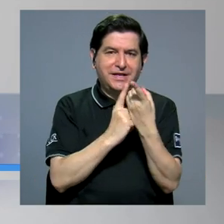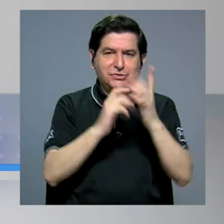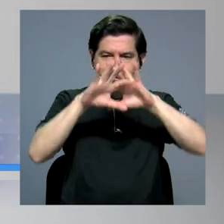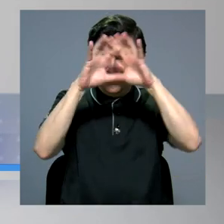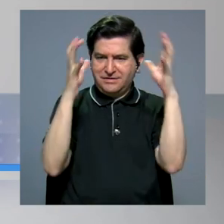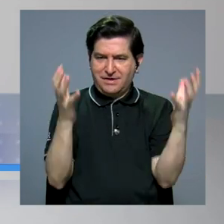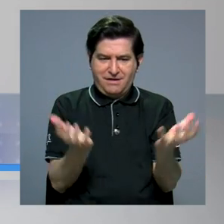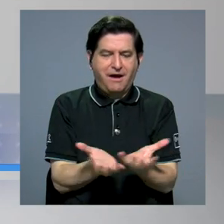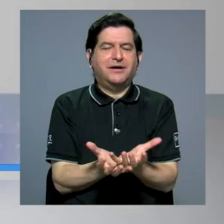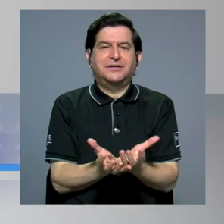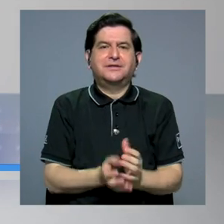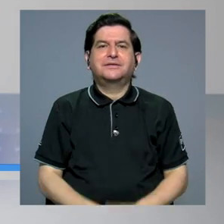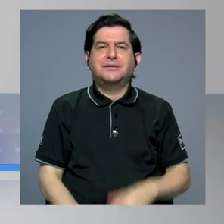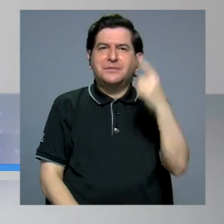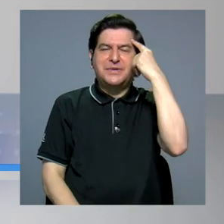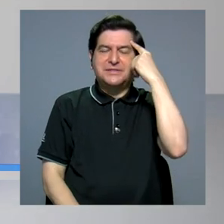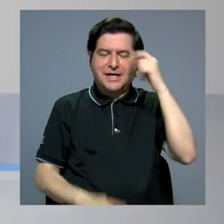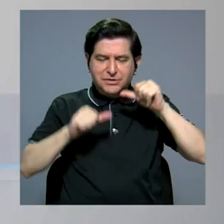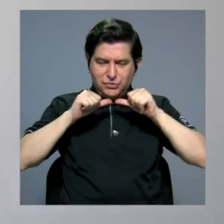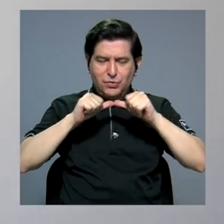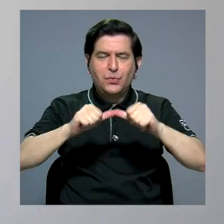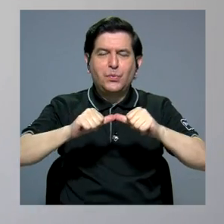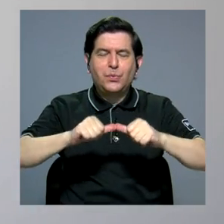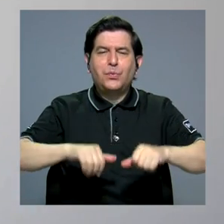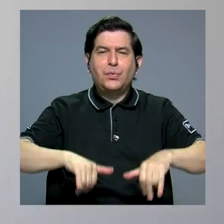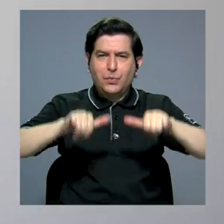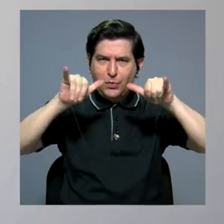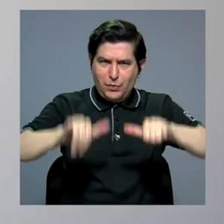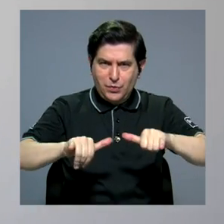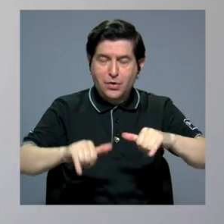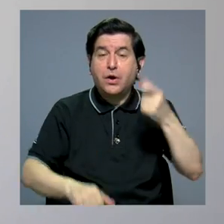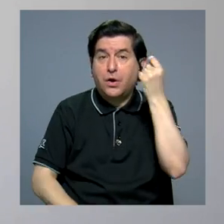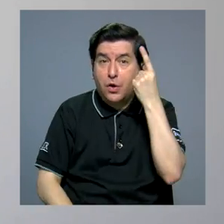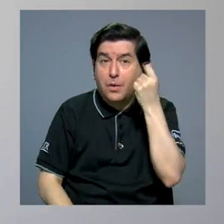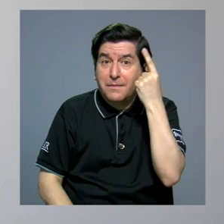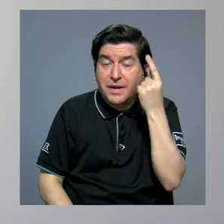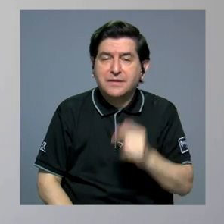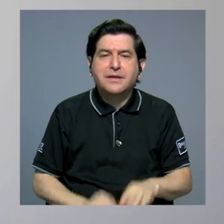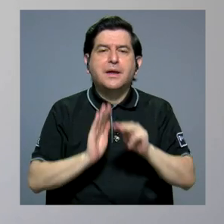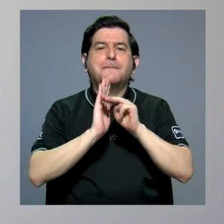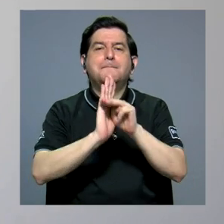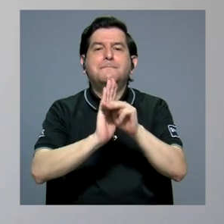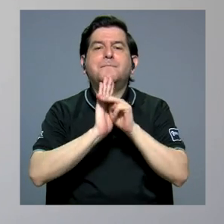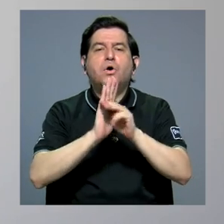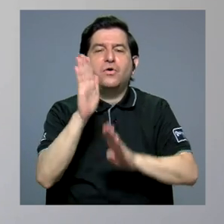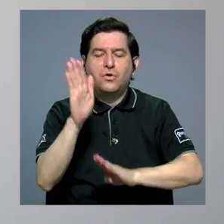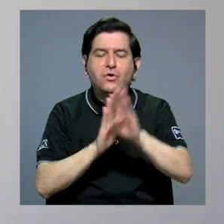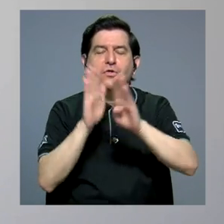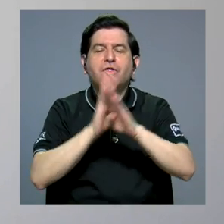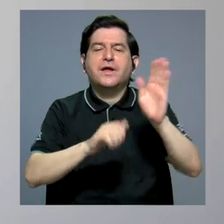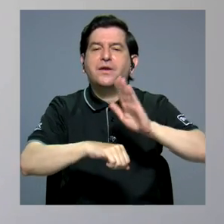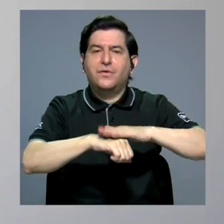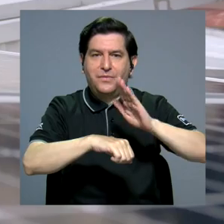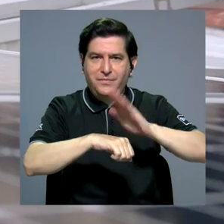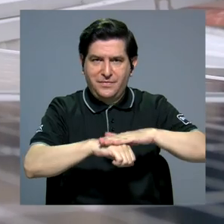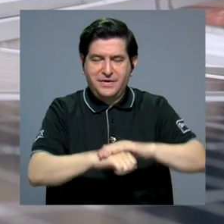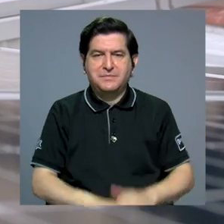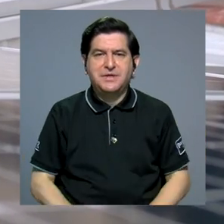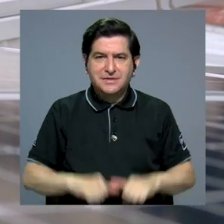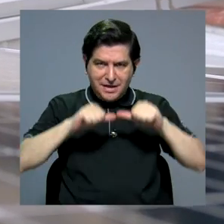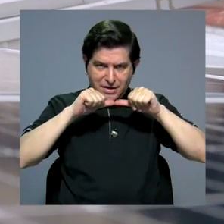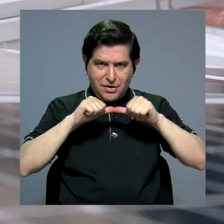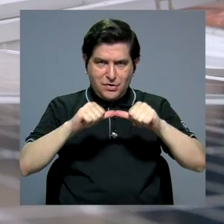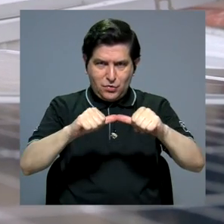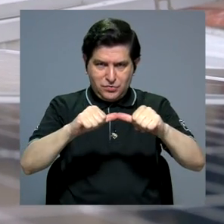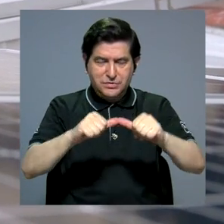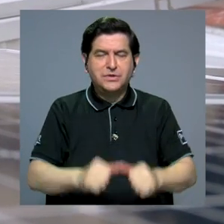para, digamos, hacia la sostenibilidad. Por sostenibilidad, entendiendo un modelo de desarrollo que nos permita mantener